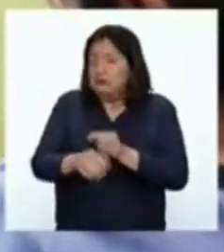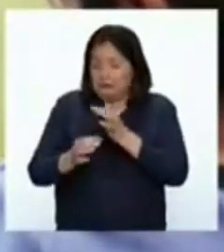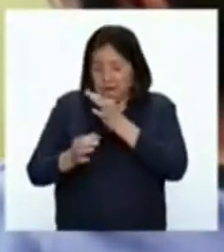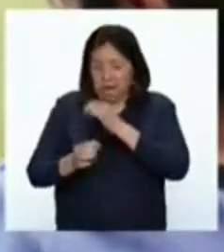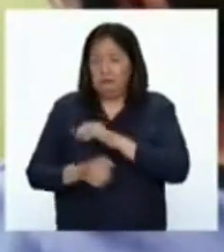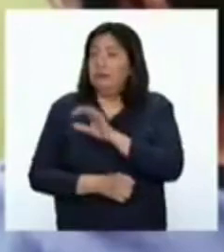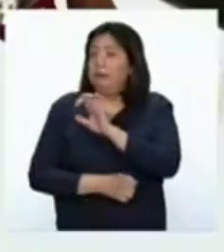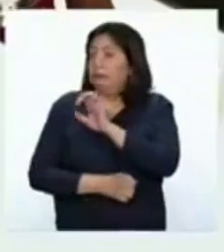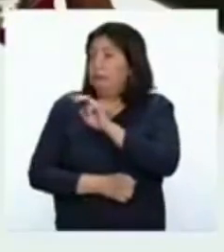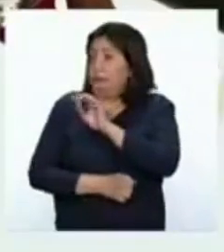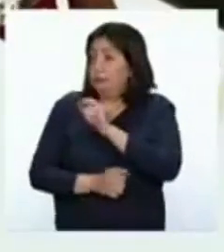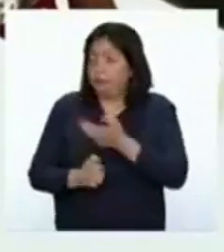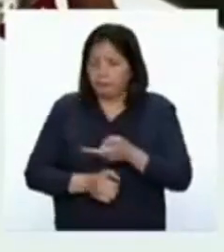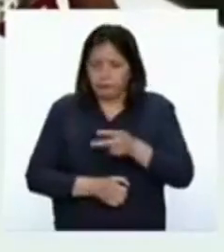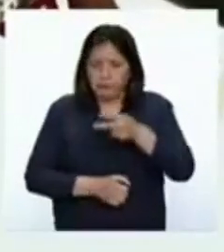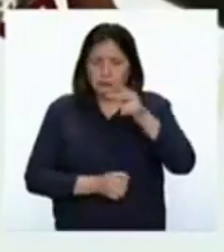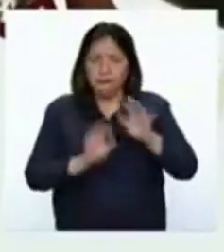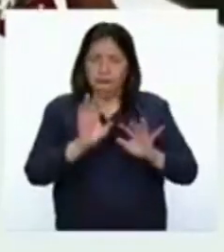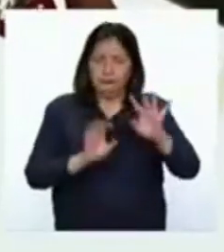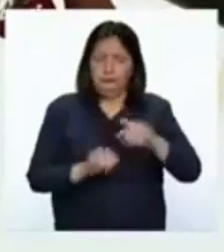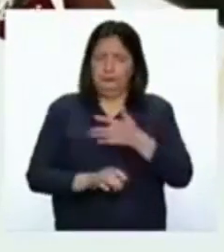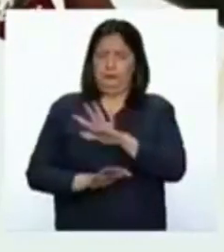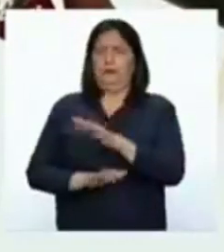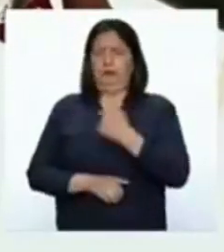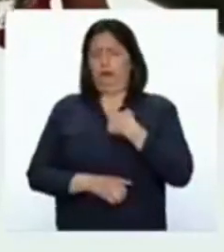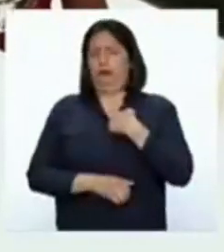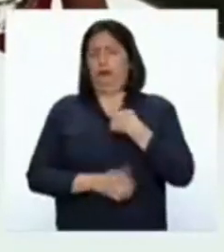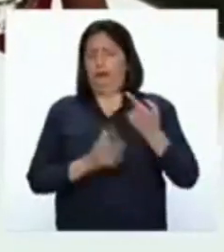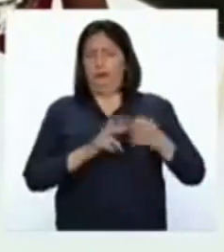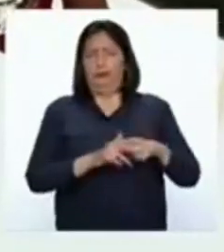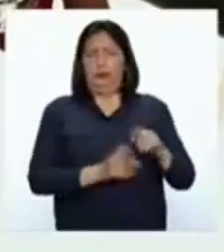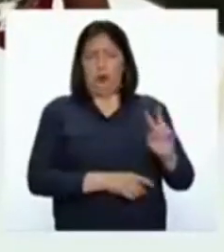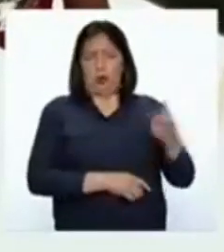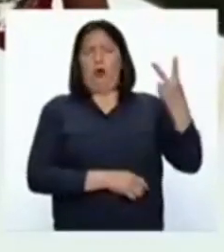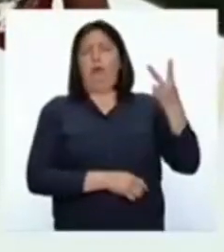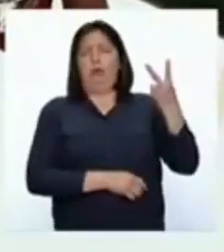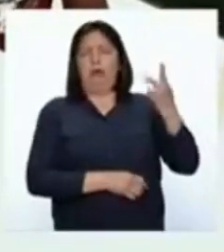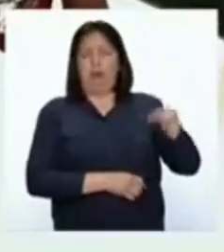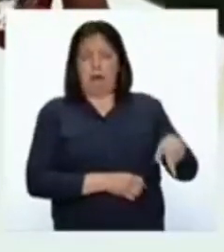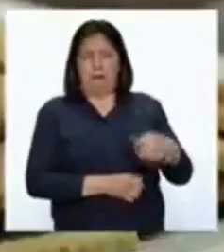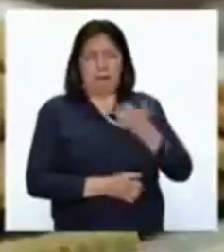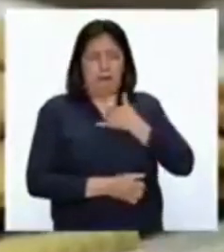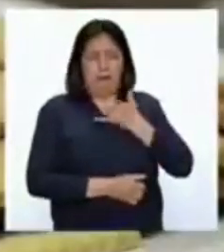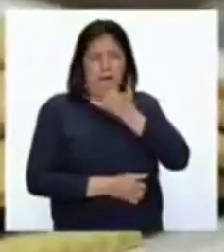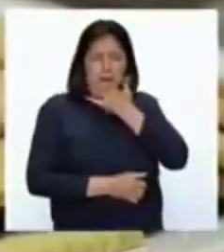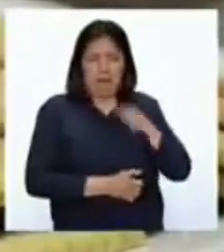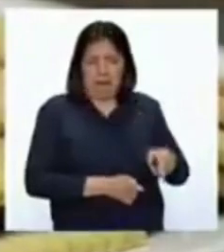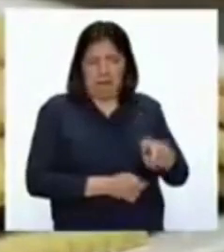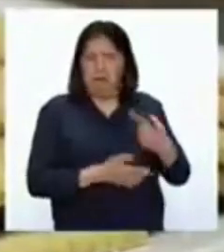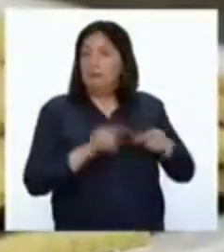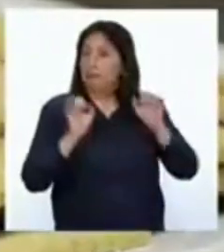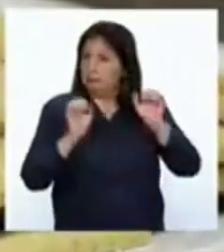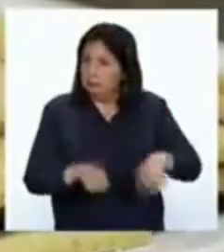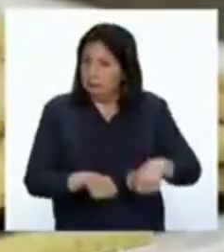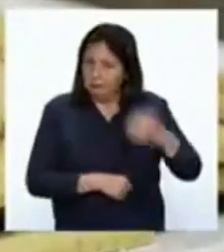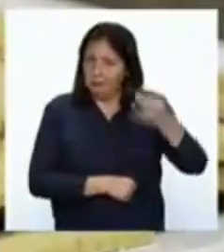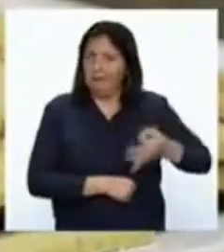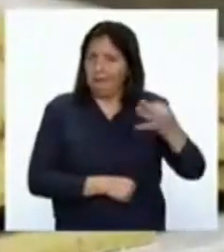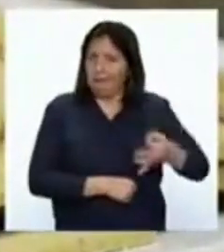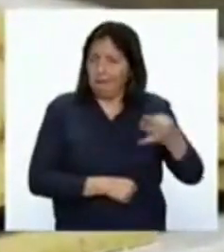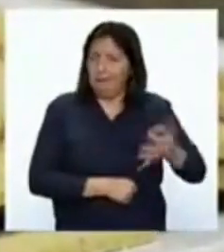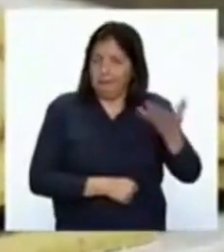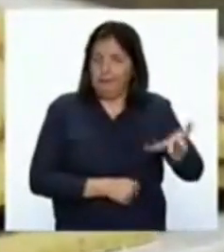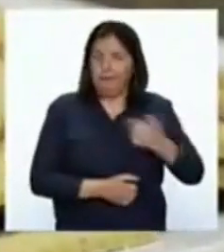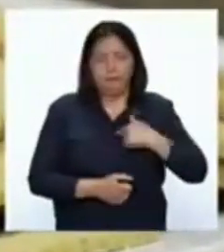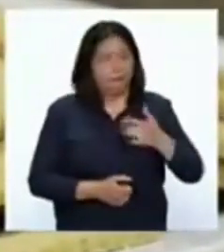14, 15, incluso al inicio yo comencé a hacer doble prueba en cada niño porque pensé que estaba mala. Pero realmente es algo que